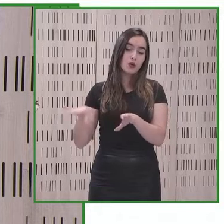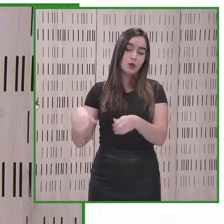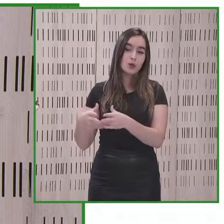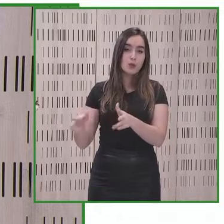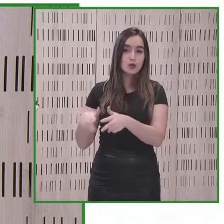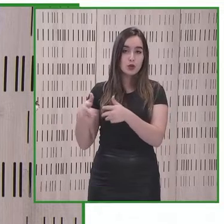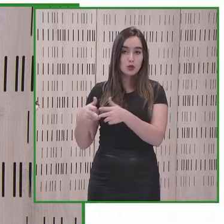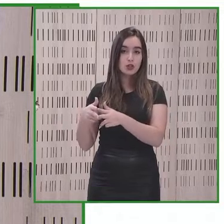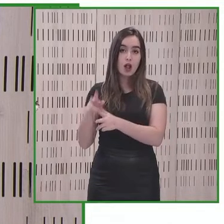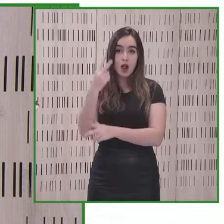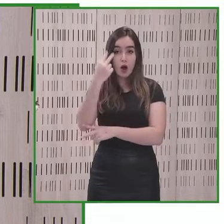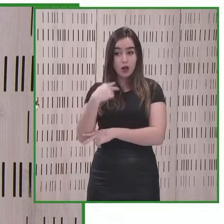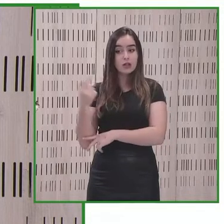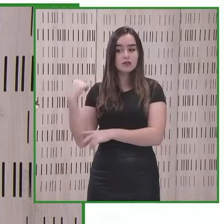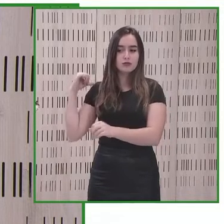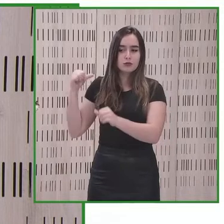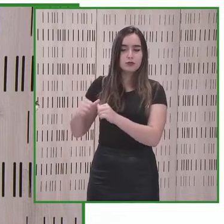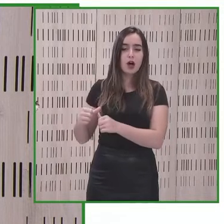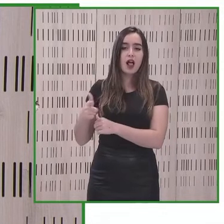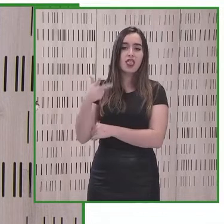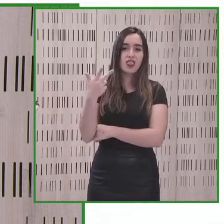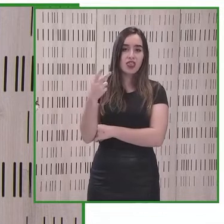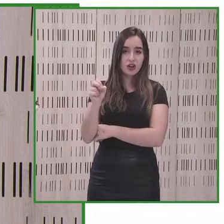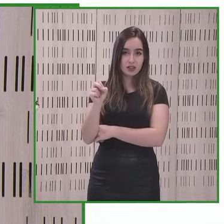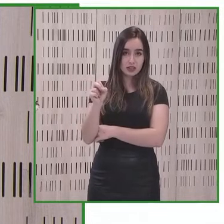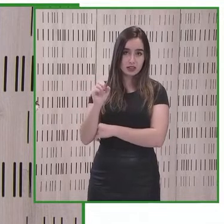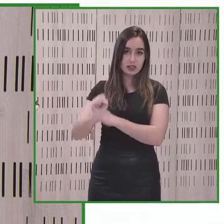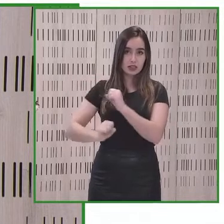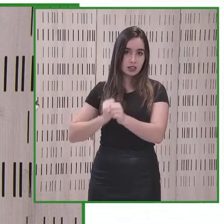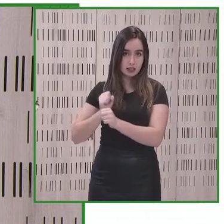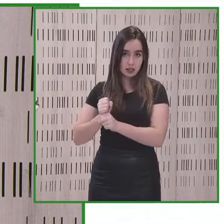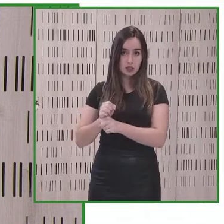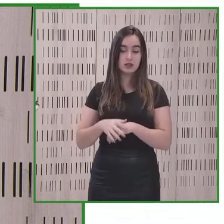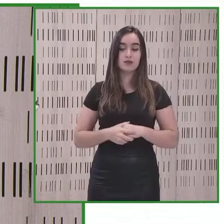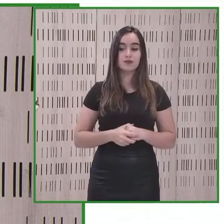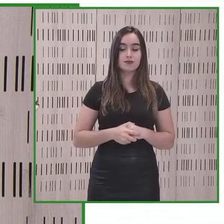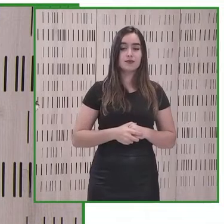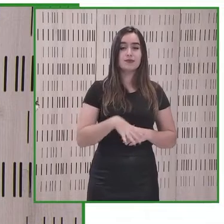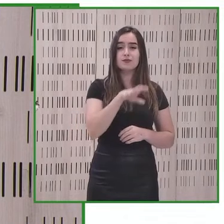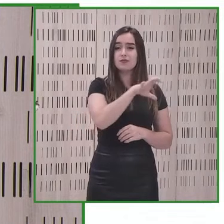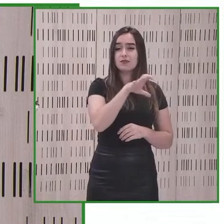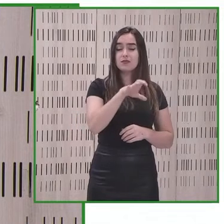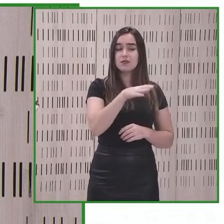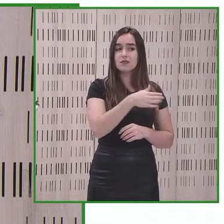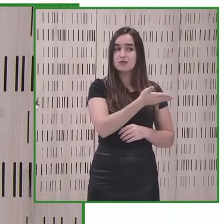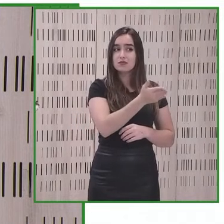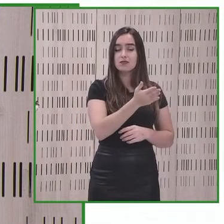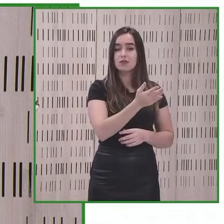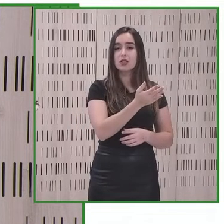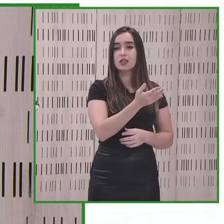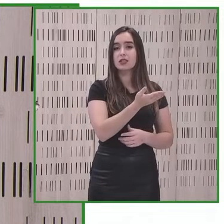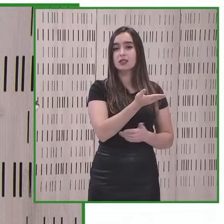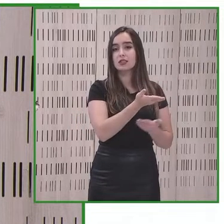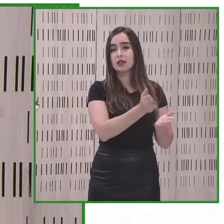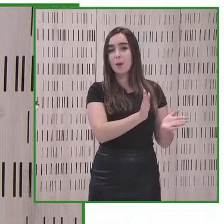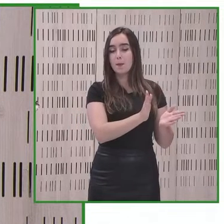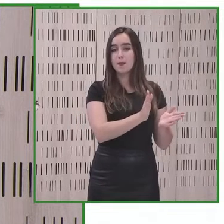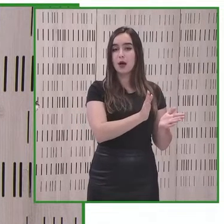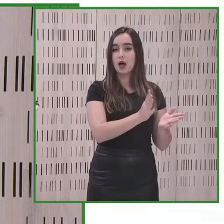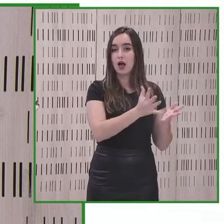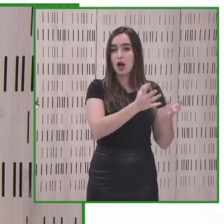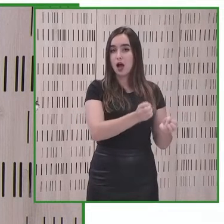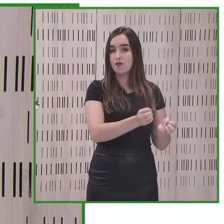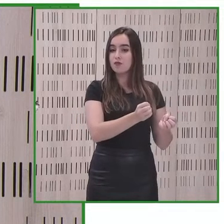también con la creación de empleo directa para personas con discapacidad en algunos países donde tenemos lavanderías industriales ya y la cosa va